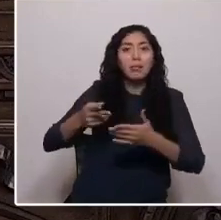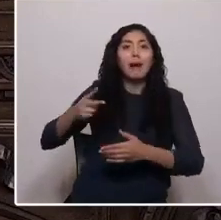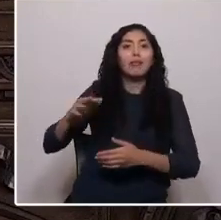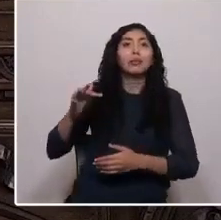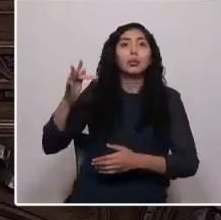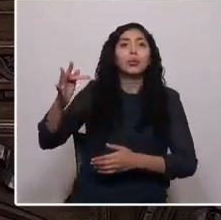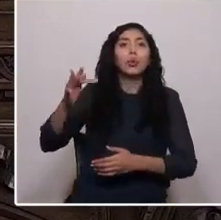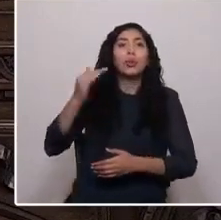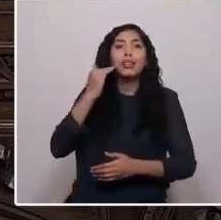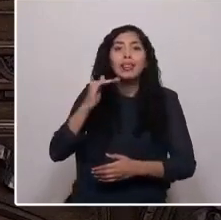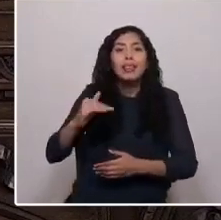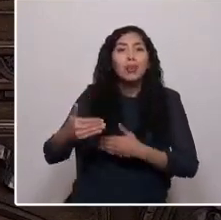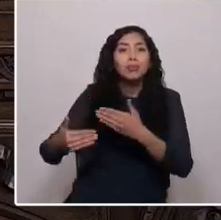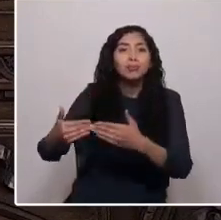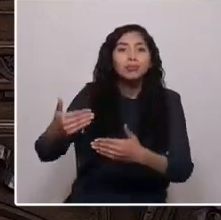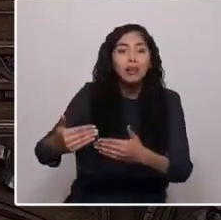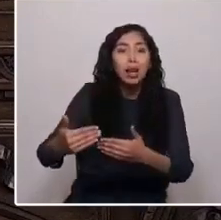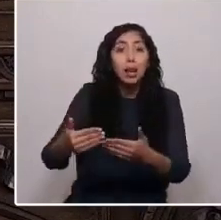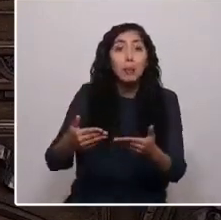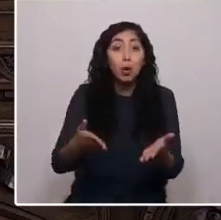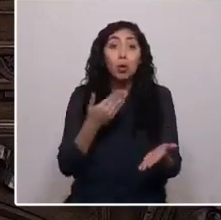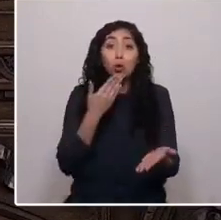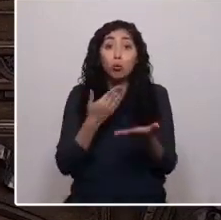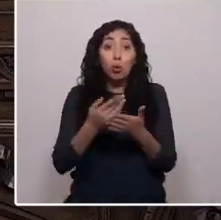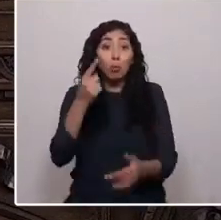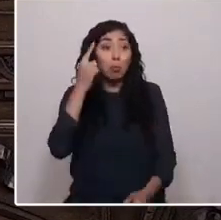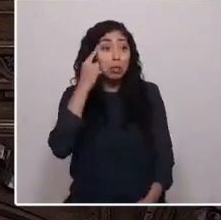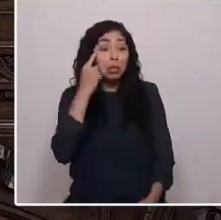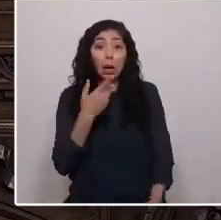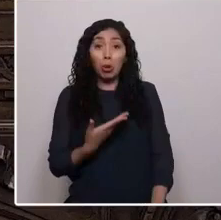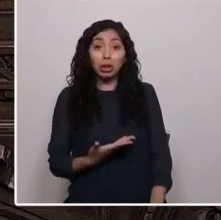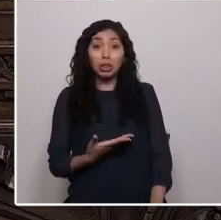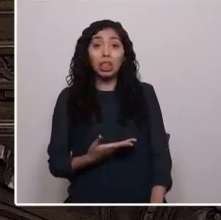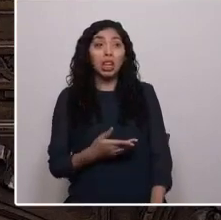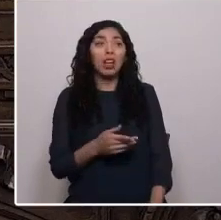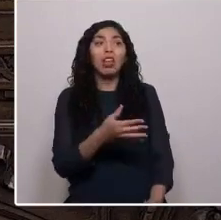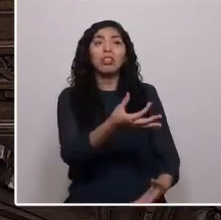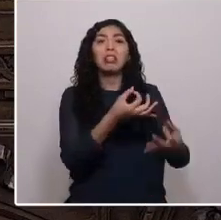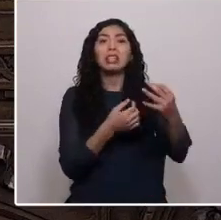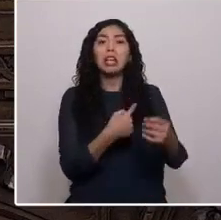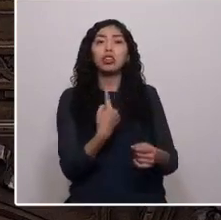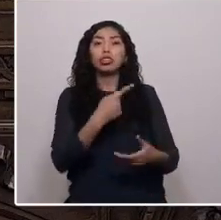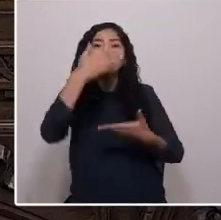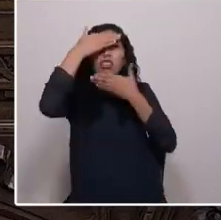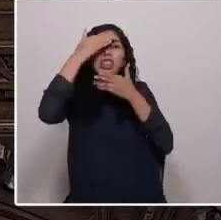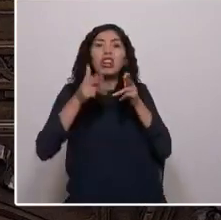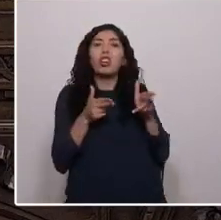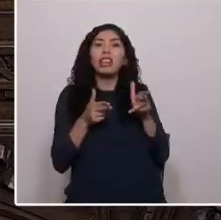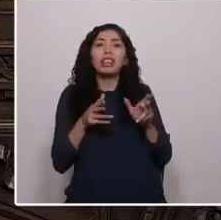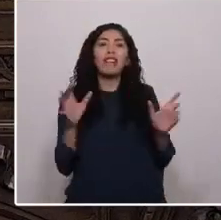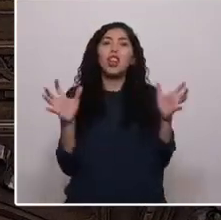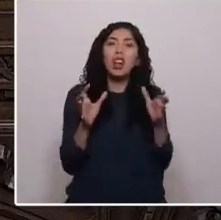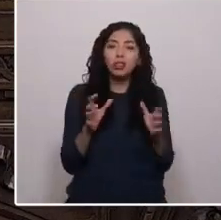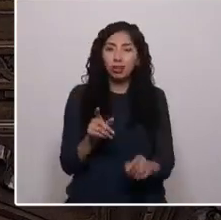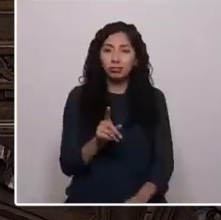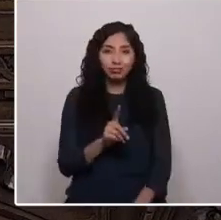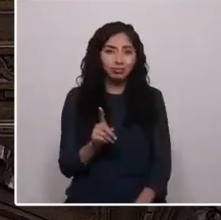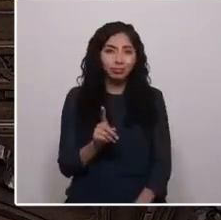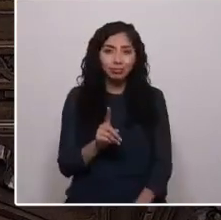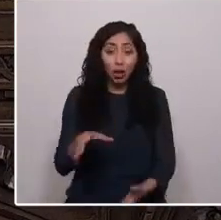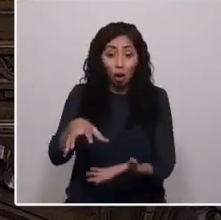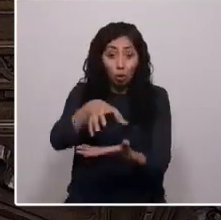Por pensar de esta manera nos han tildado de terroristas y de violentistas. Para los pueblos originarios o naciones